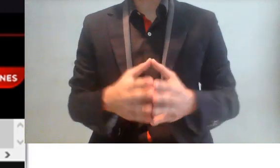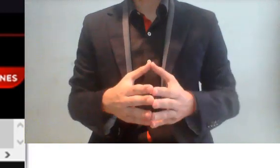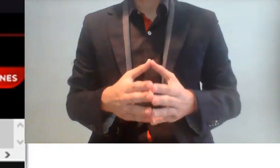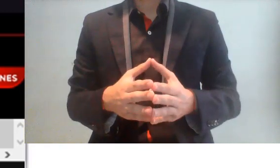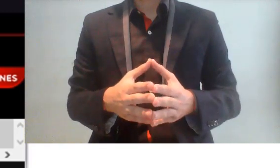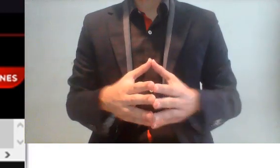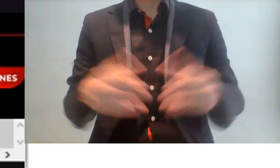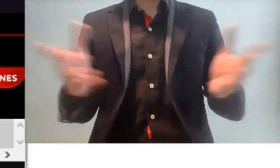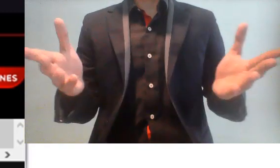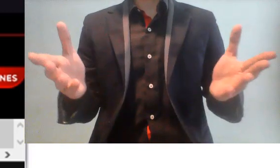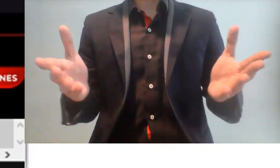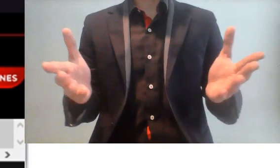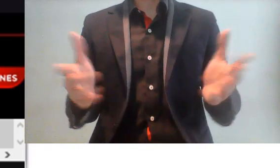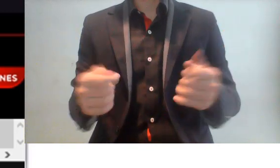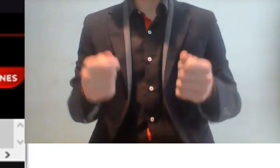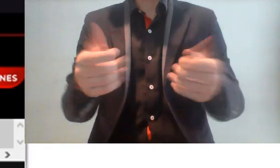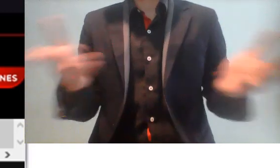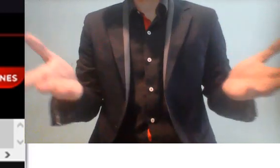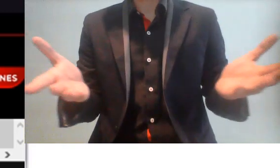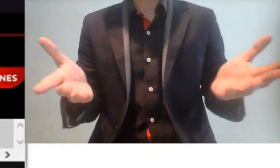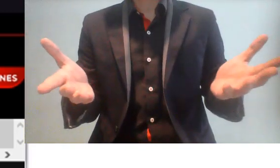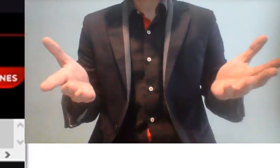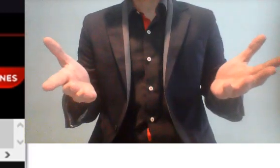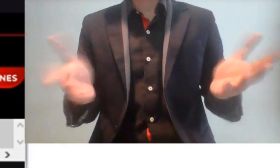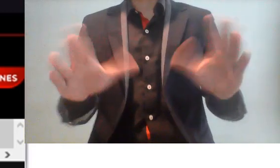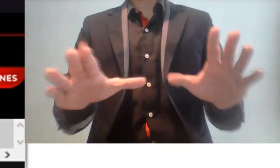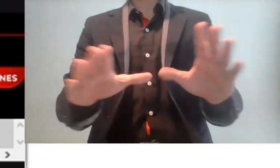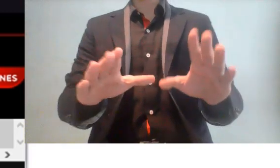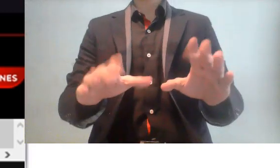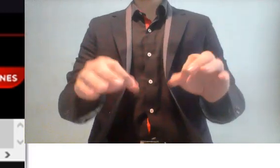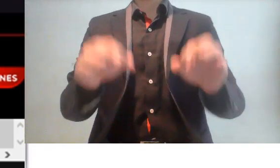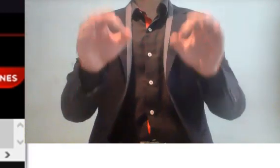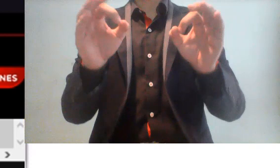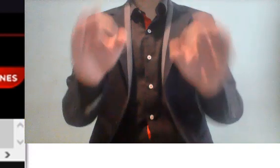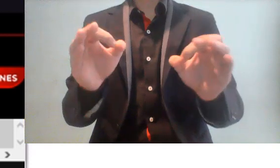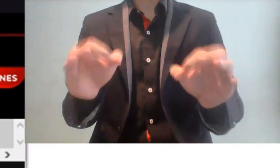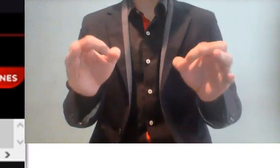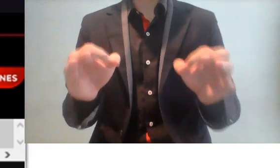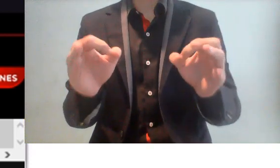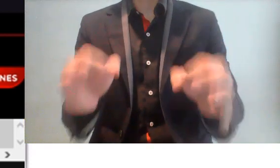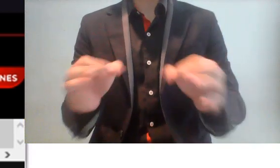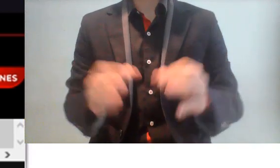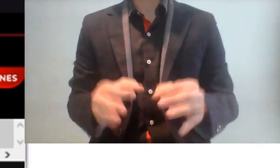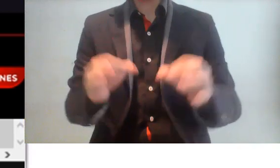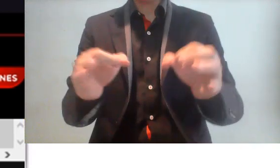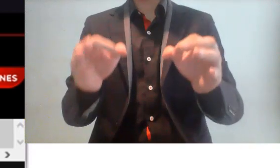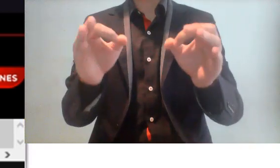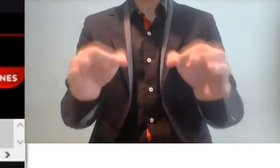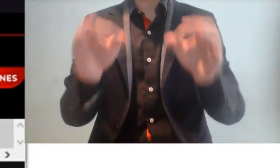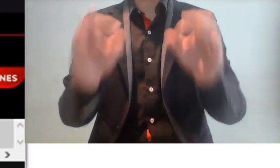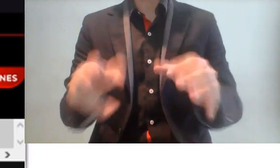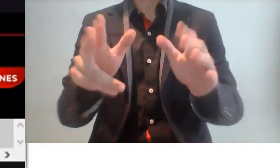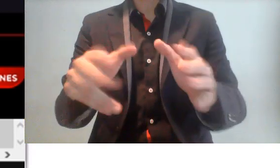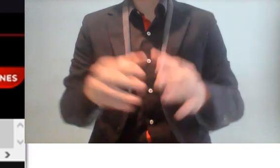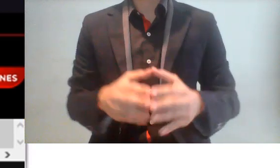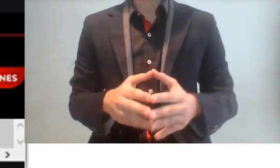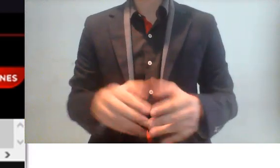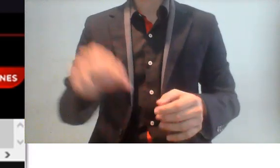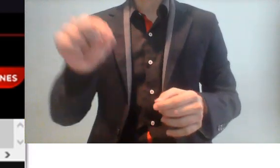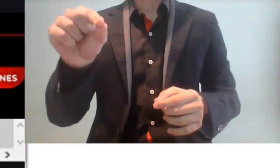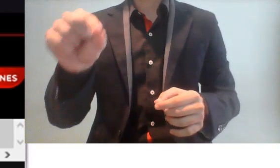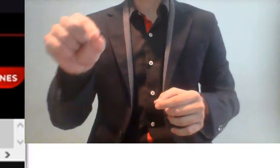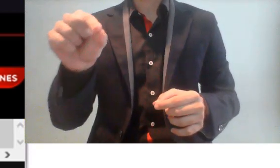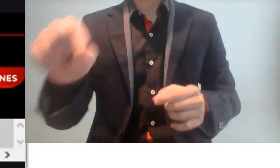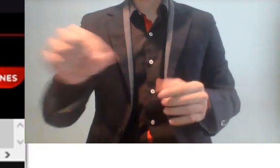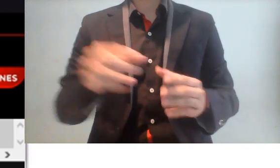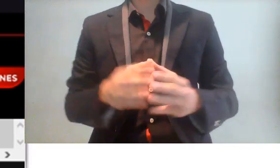mil. ¿Me dices que esos necesitan apoyos? Pero me dices, pero estos mismos panistas, estos mismos panistas, priistas, hiperrevistas